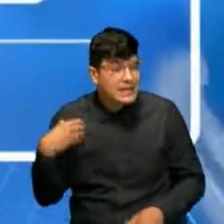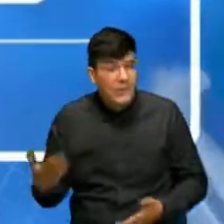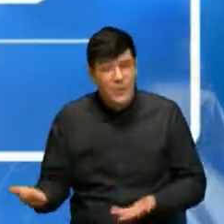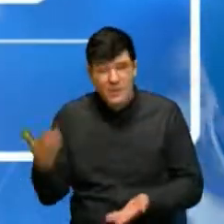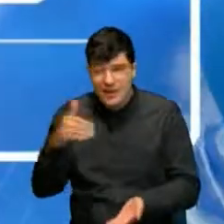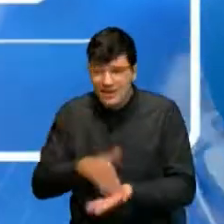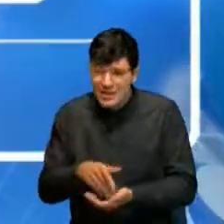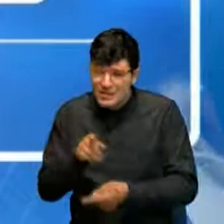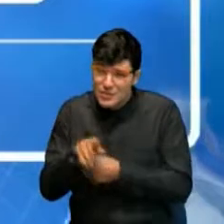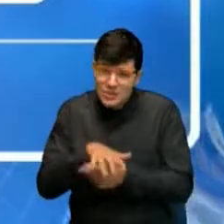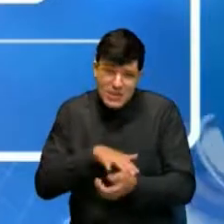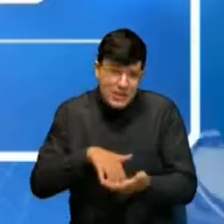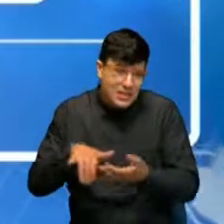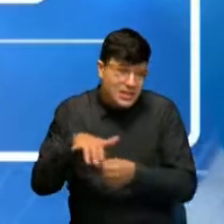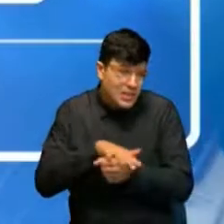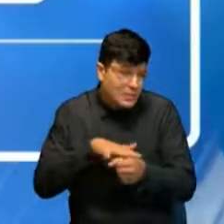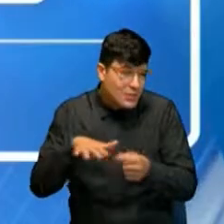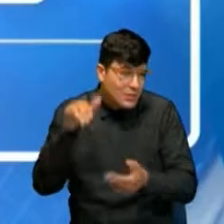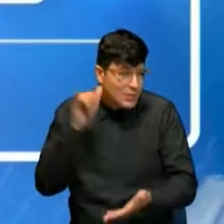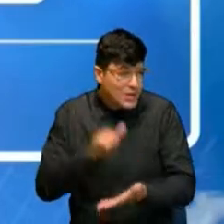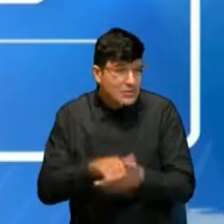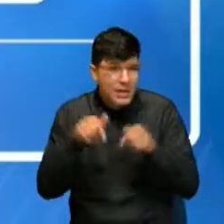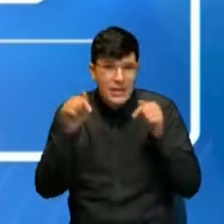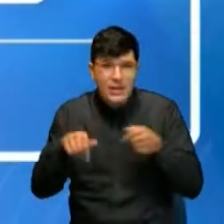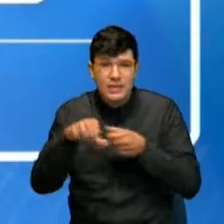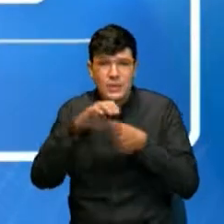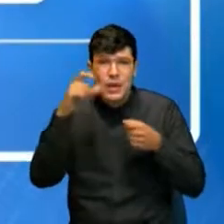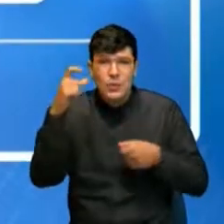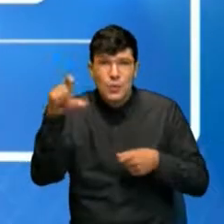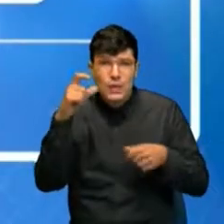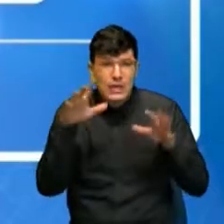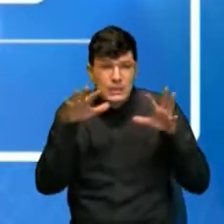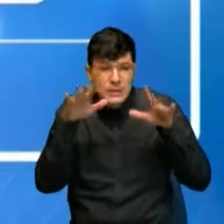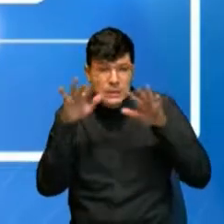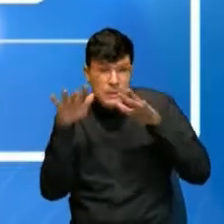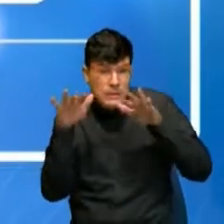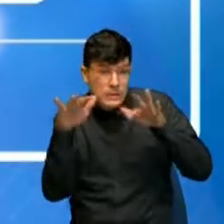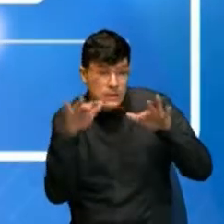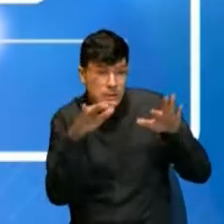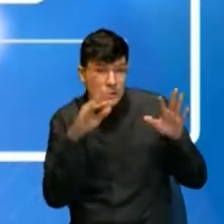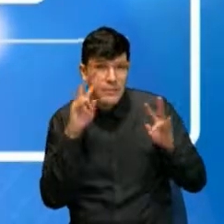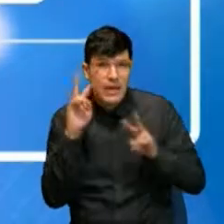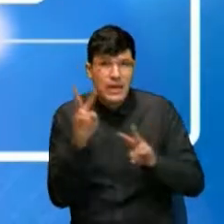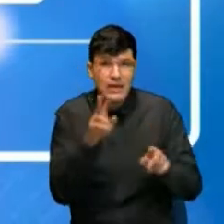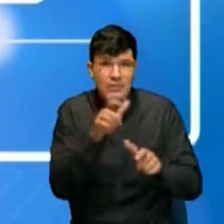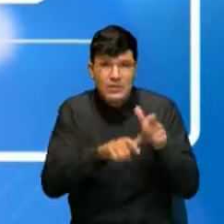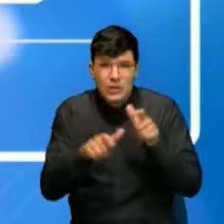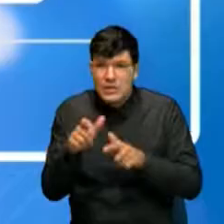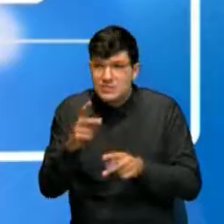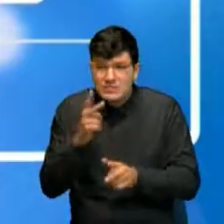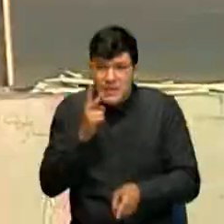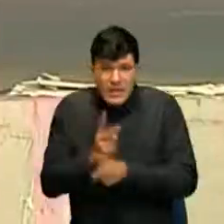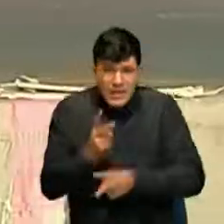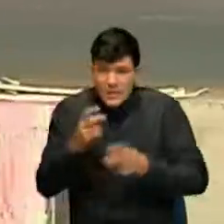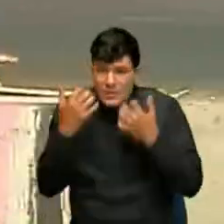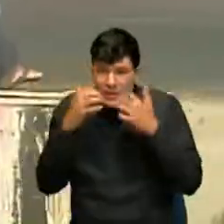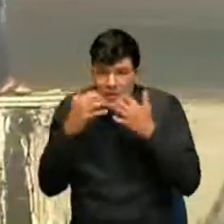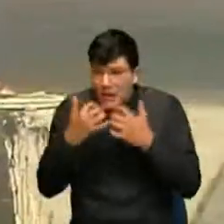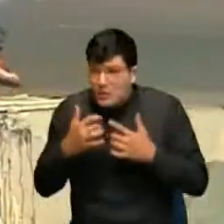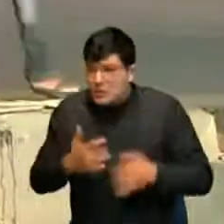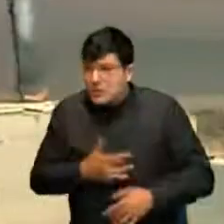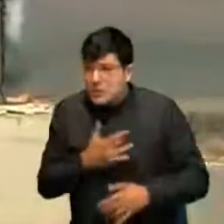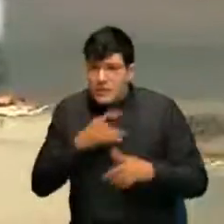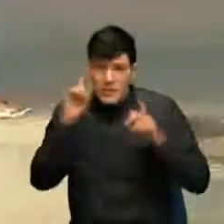se está presentando. Ya la agarra a la gente, a la ciudad le está tomando ese pánico que no podemos dejar que pase. Las